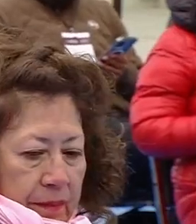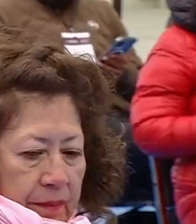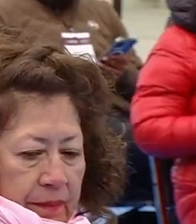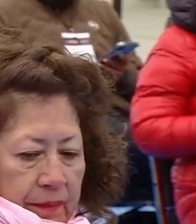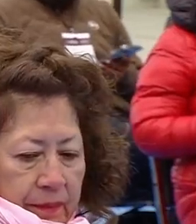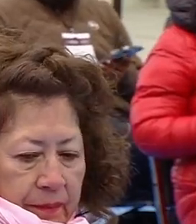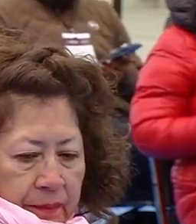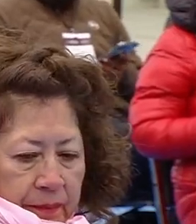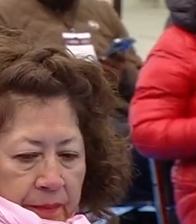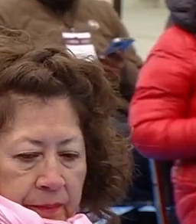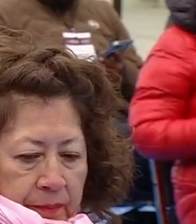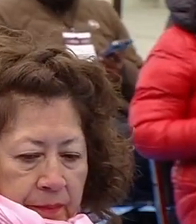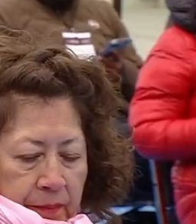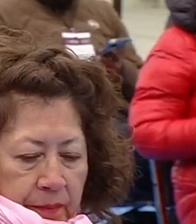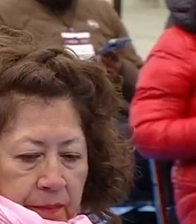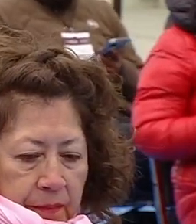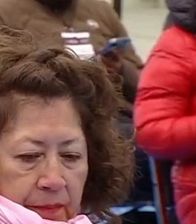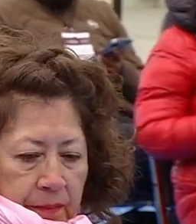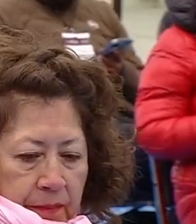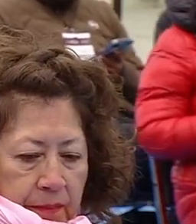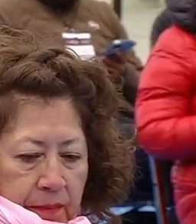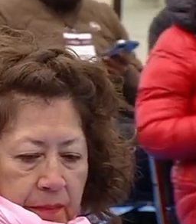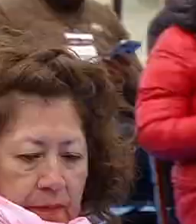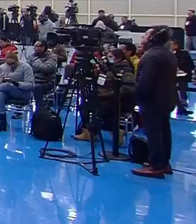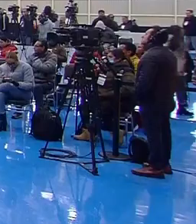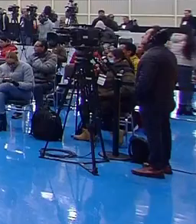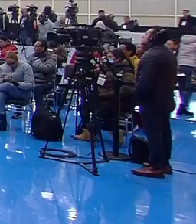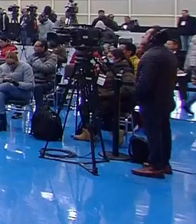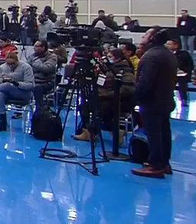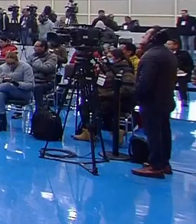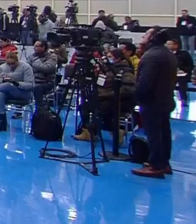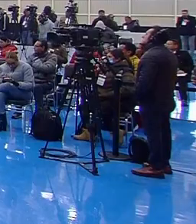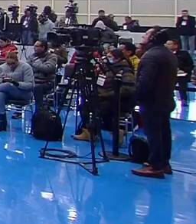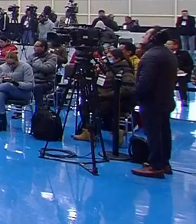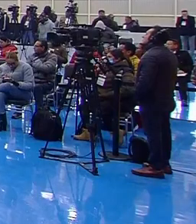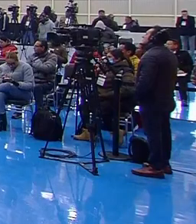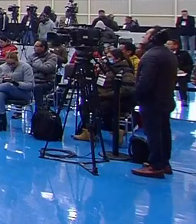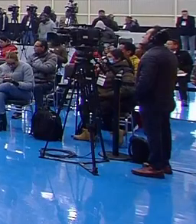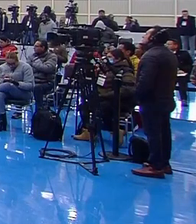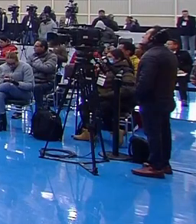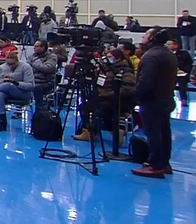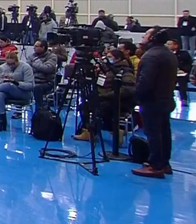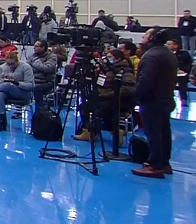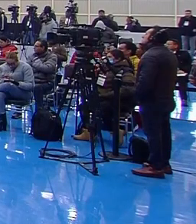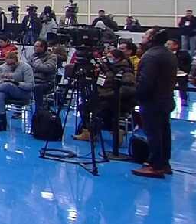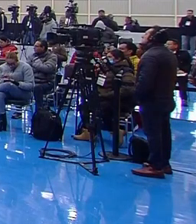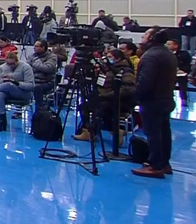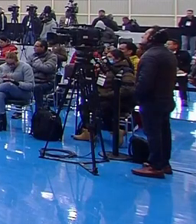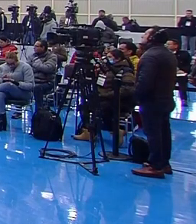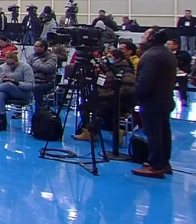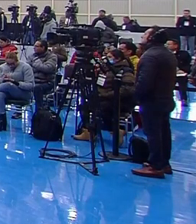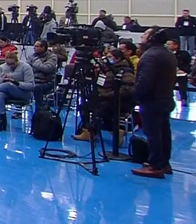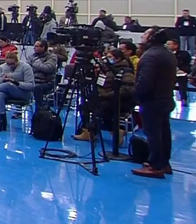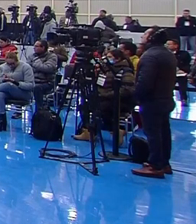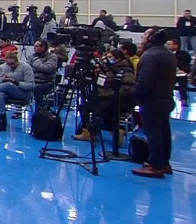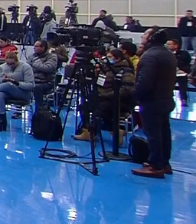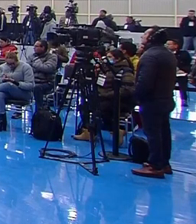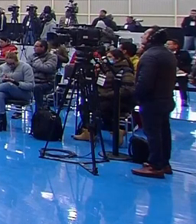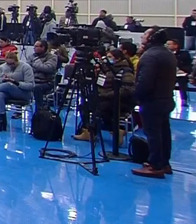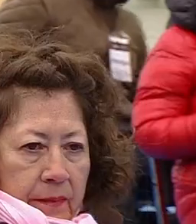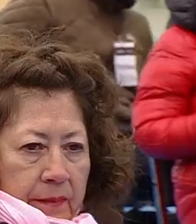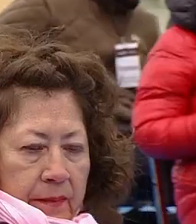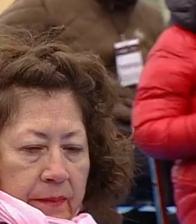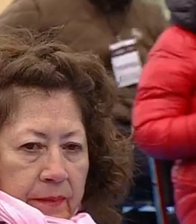kilómetros cerca de seis horas y en algún punto separaron familias hay por lo menos cinco testimonios de familias